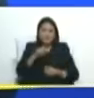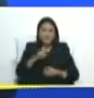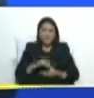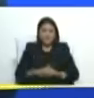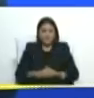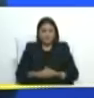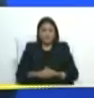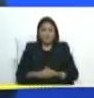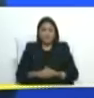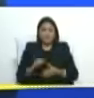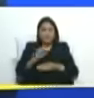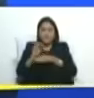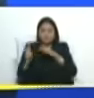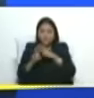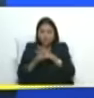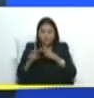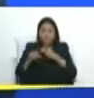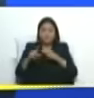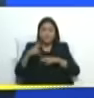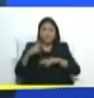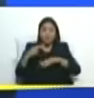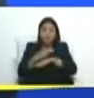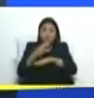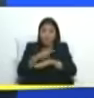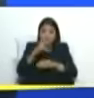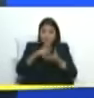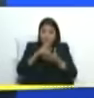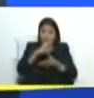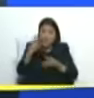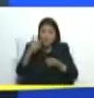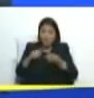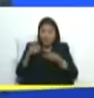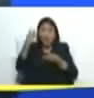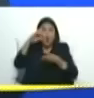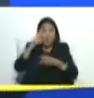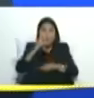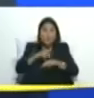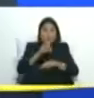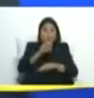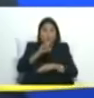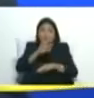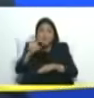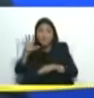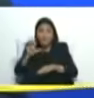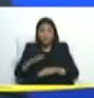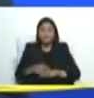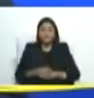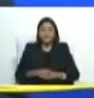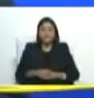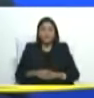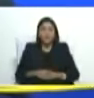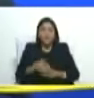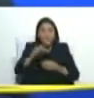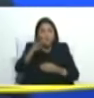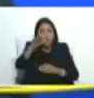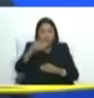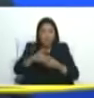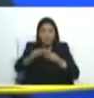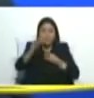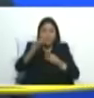San Vicente Honduras y Colombia la troika completa con el mando y estaba